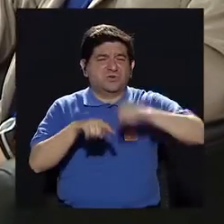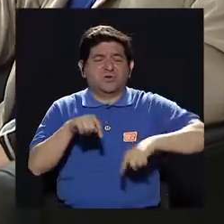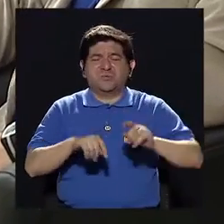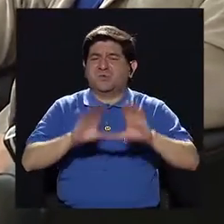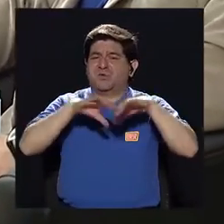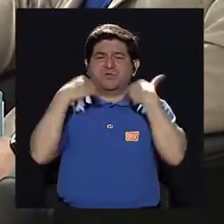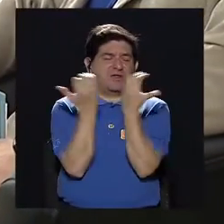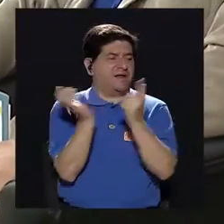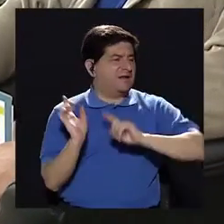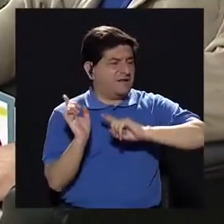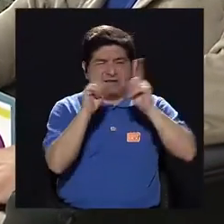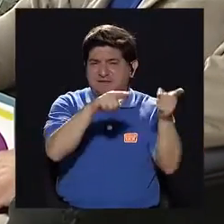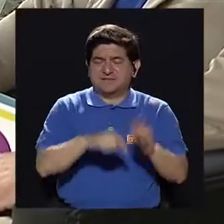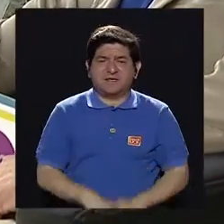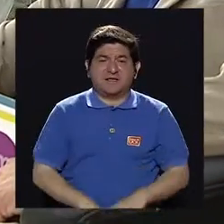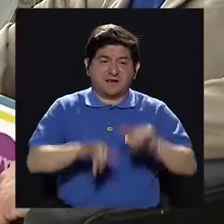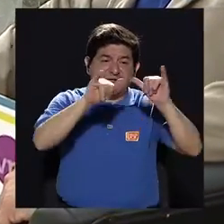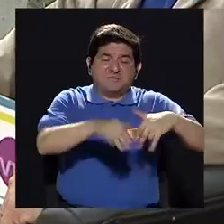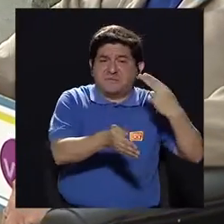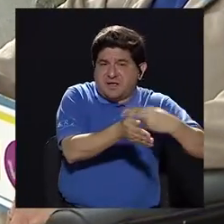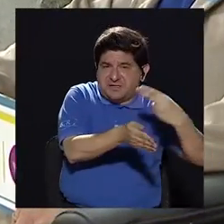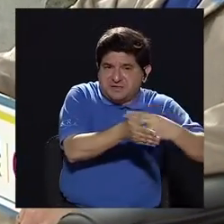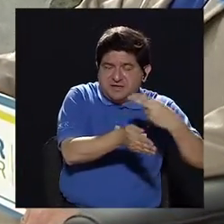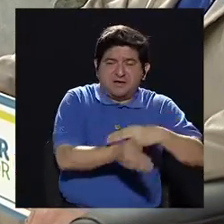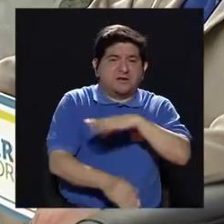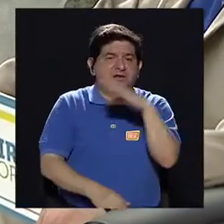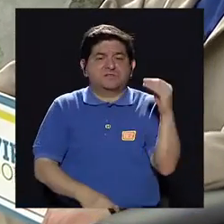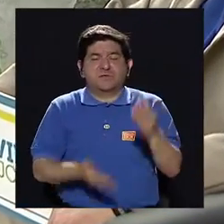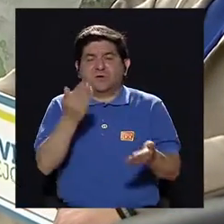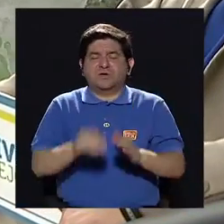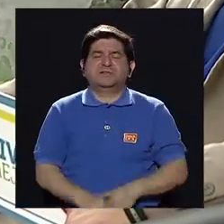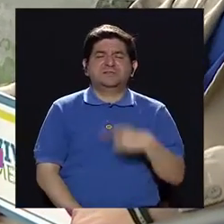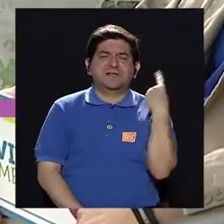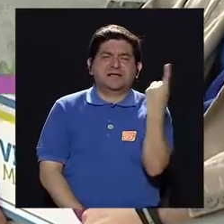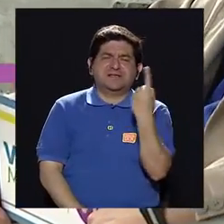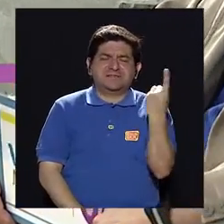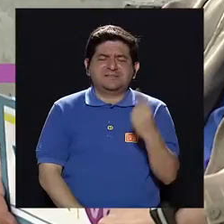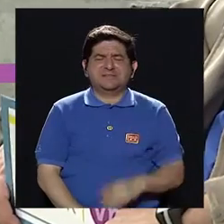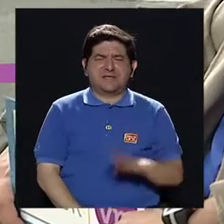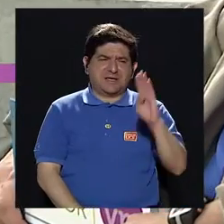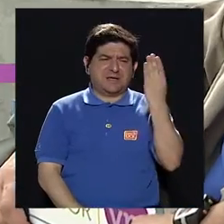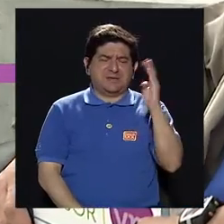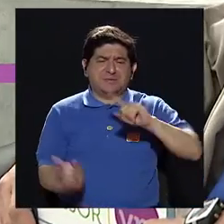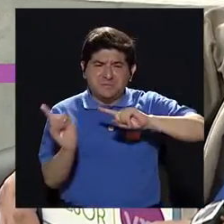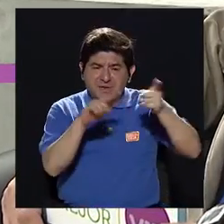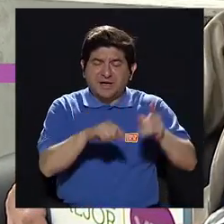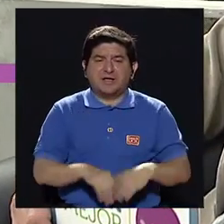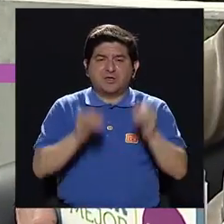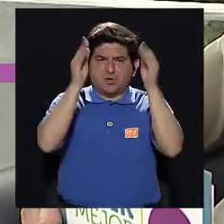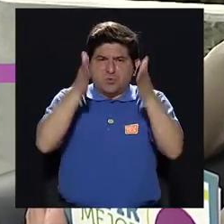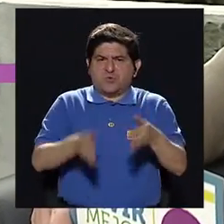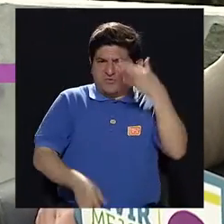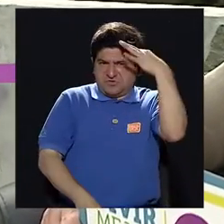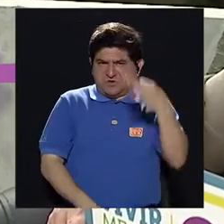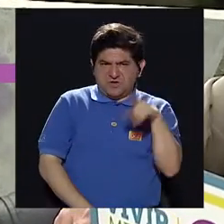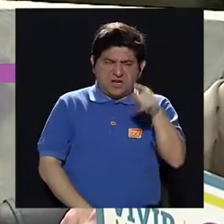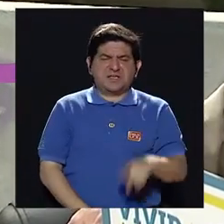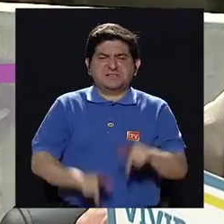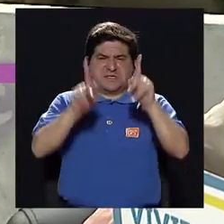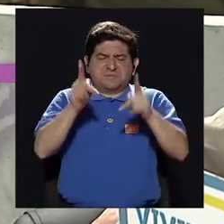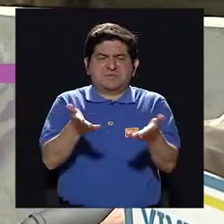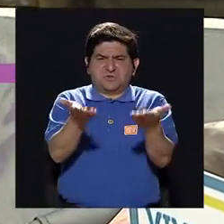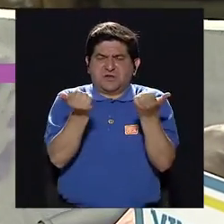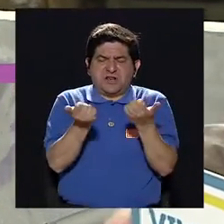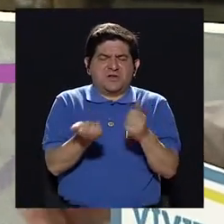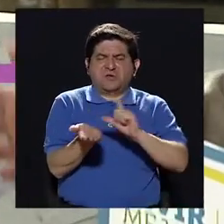se sienten mal o porque están hospitalizados o el tener que estar yendo constantemente al baño. Hemos tenido algunos casos que el profesor piensa que